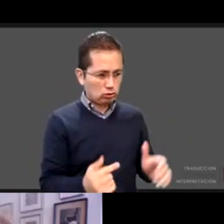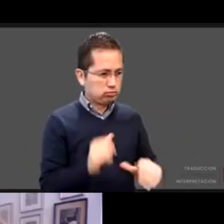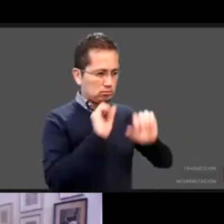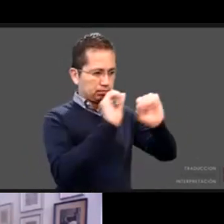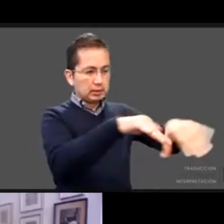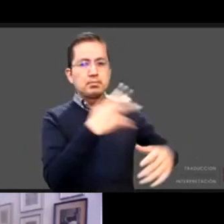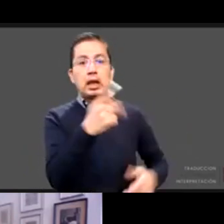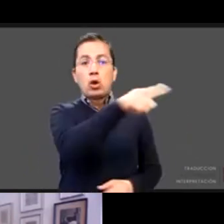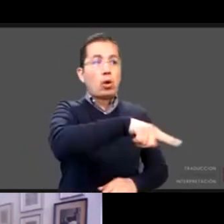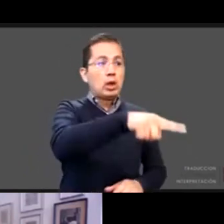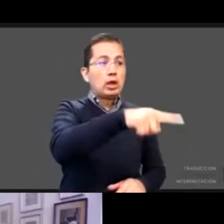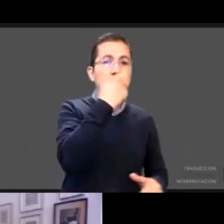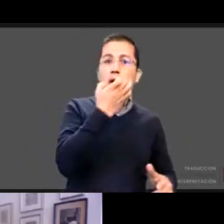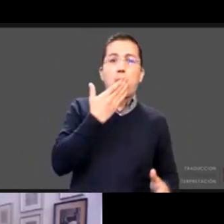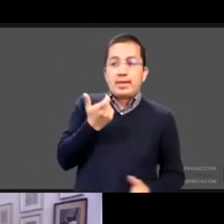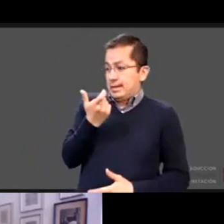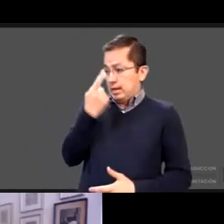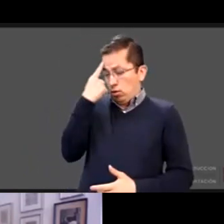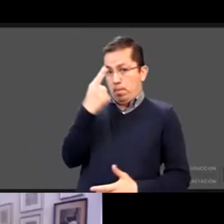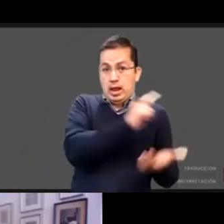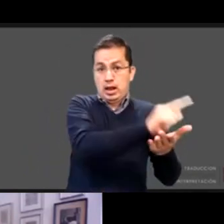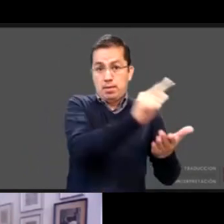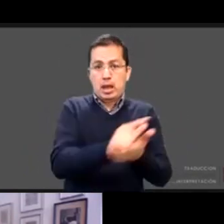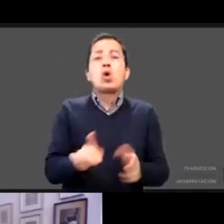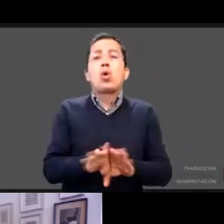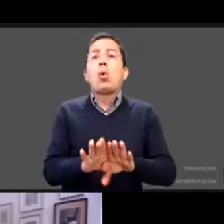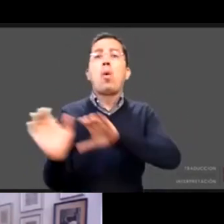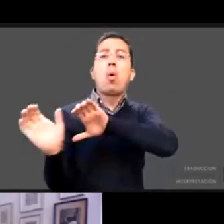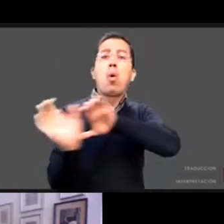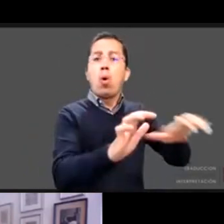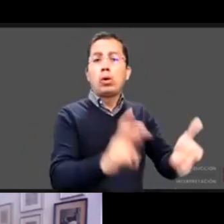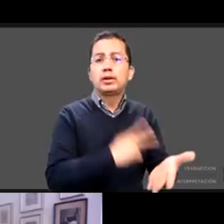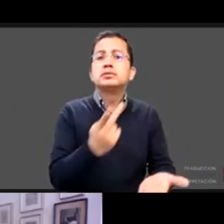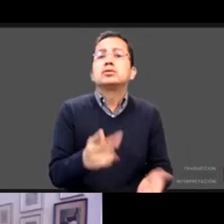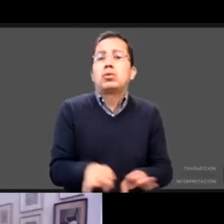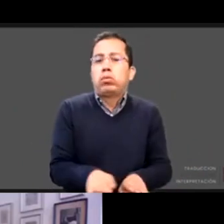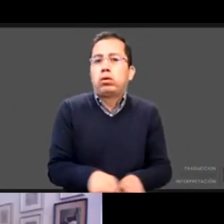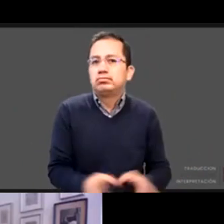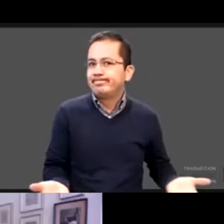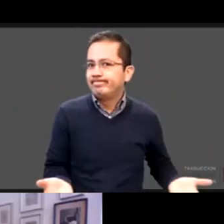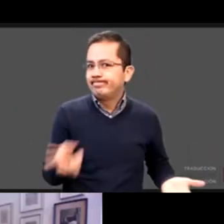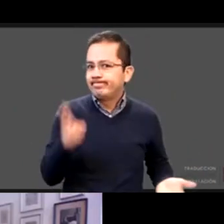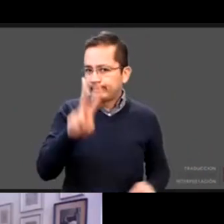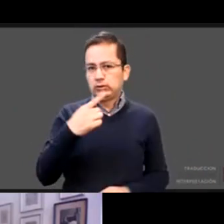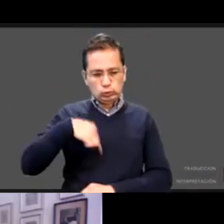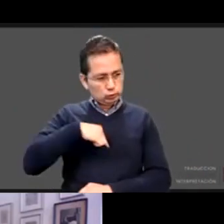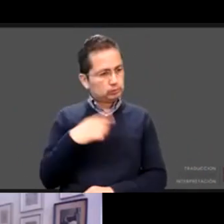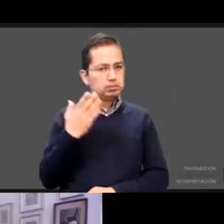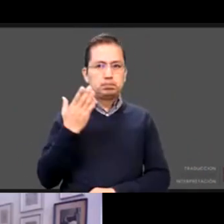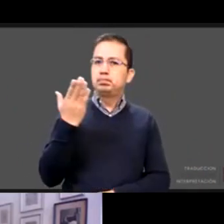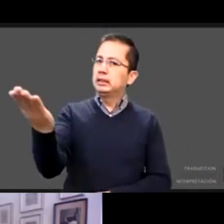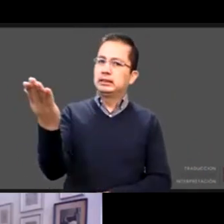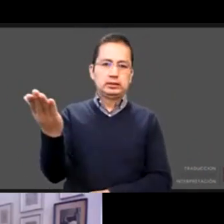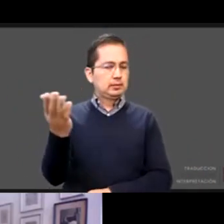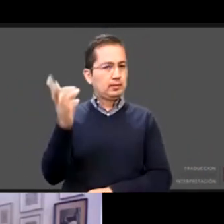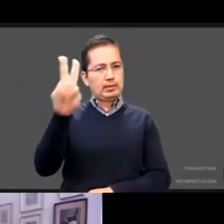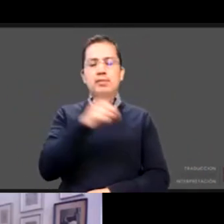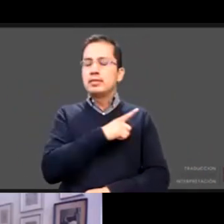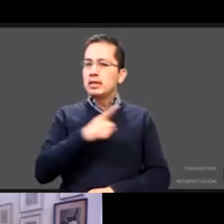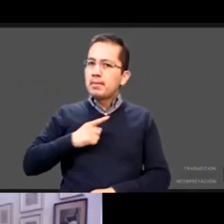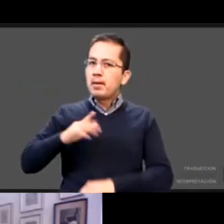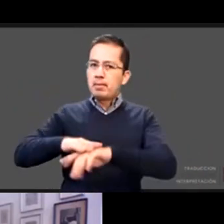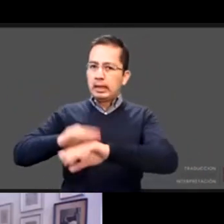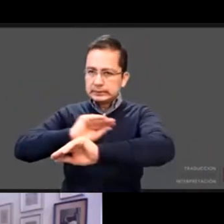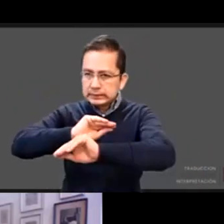los elementales artículos de limpieza por ejemplo ¿no? entonces lo que nosotros hemos pedido es claridad ¿no? que nos digan cómo